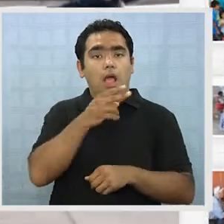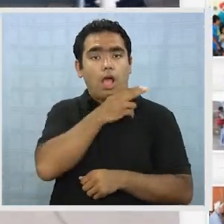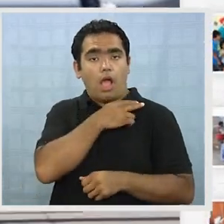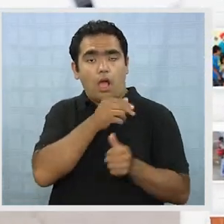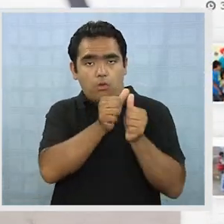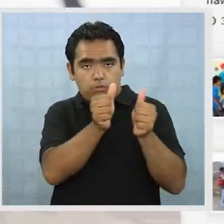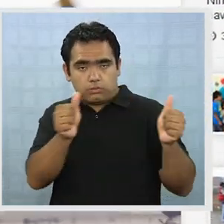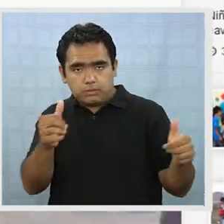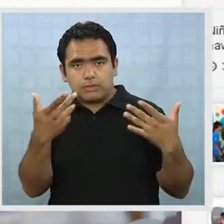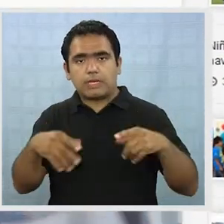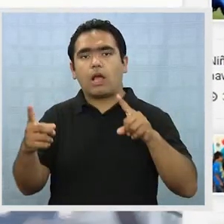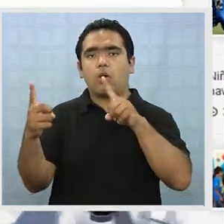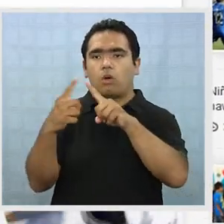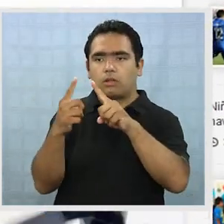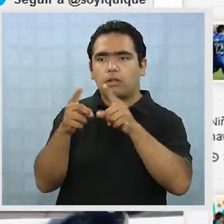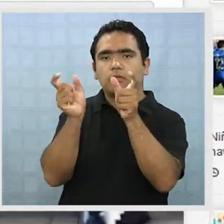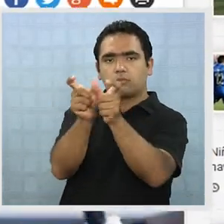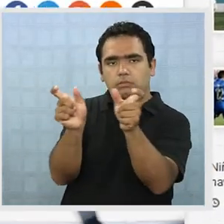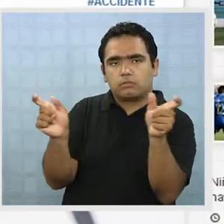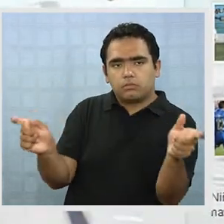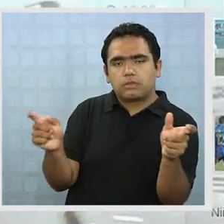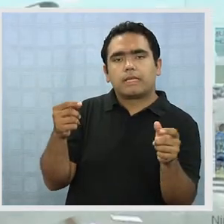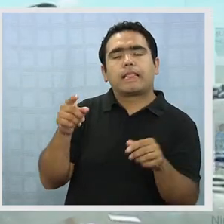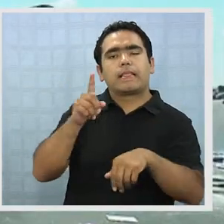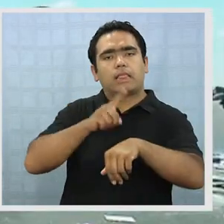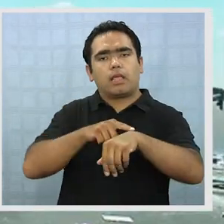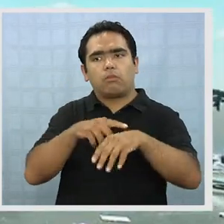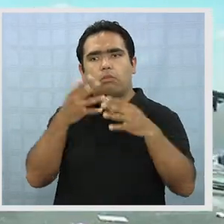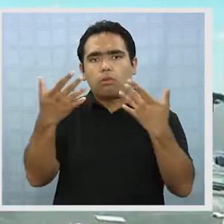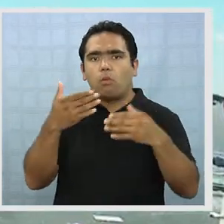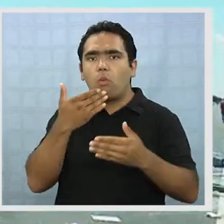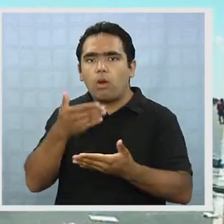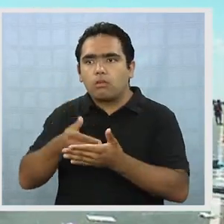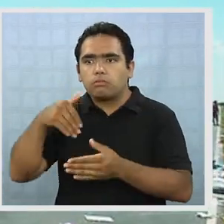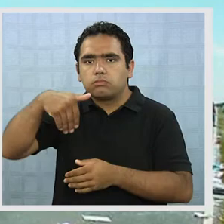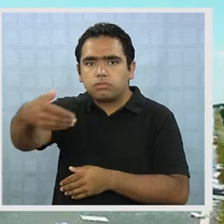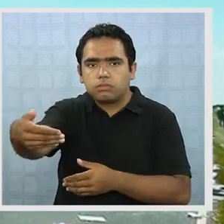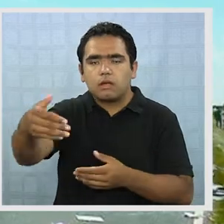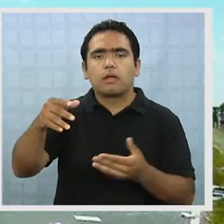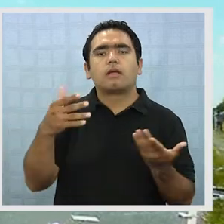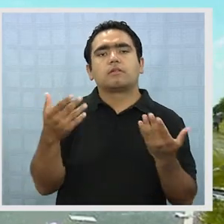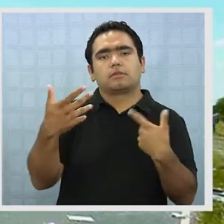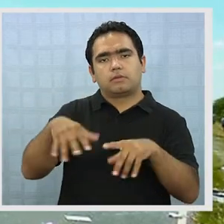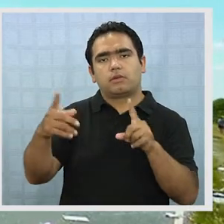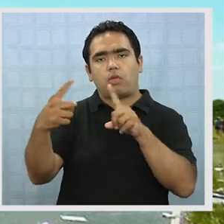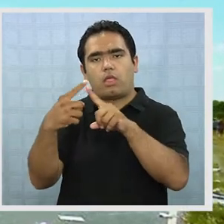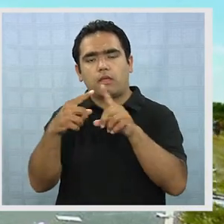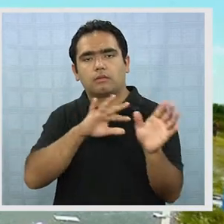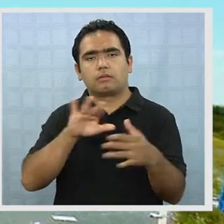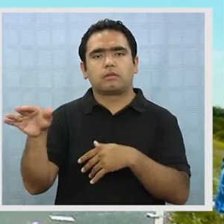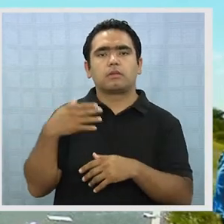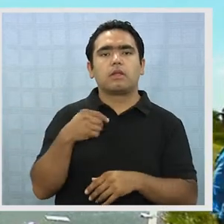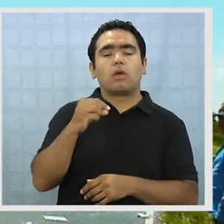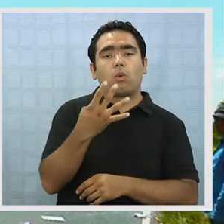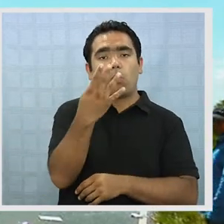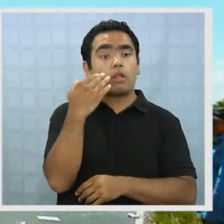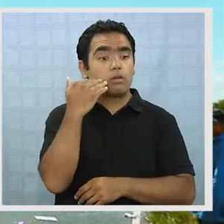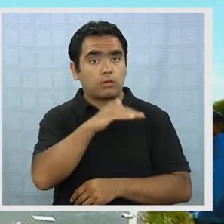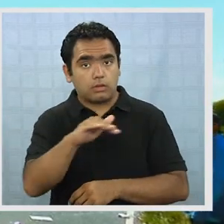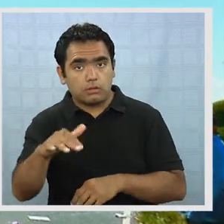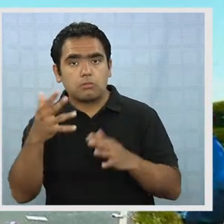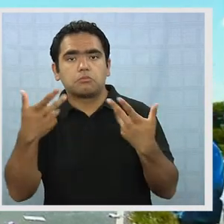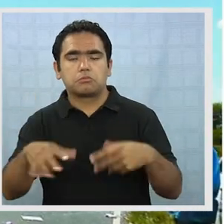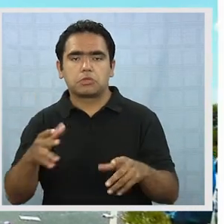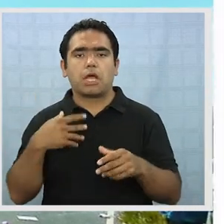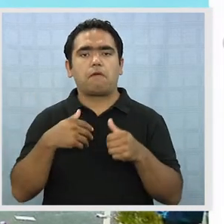contacto permanente con los afectados desde el momento que ocurrió el accidente. La situación es que los cuatro niños en Formosa ya fueron dados de alta